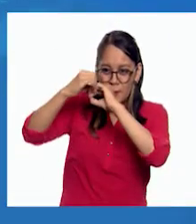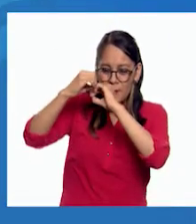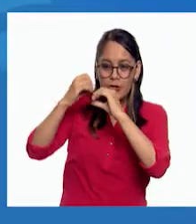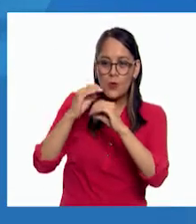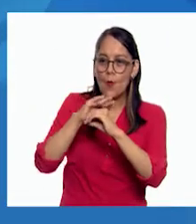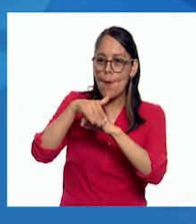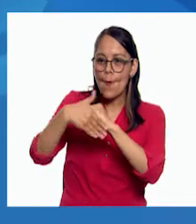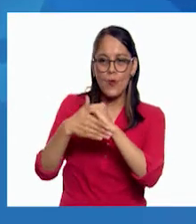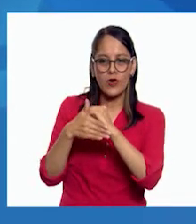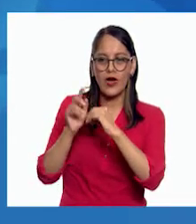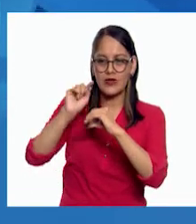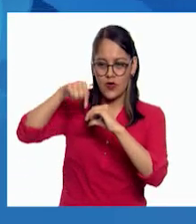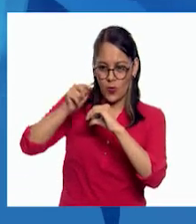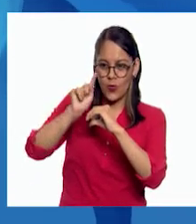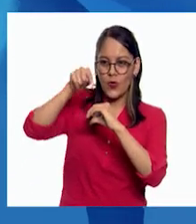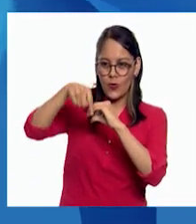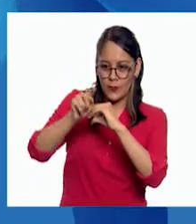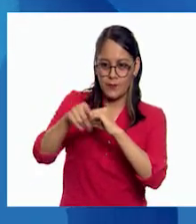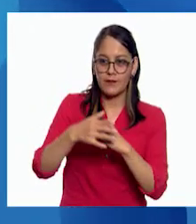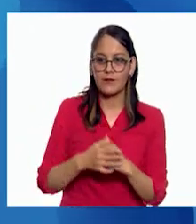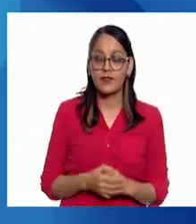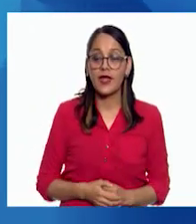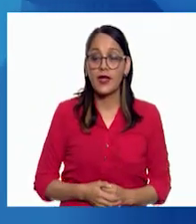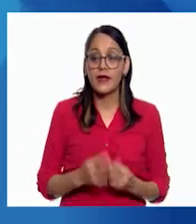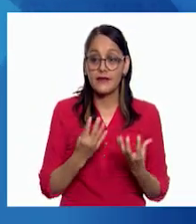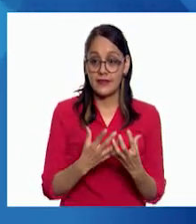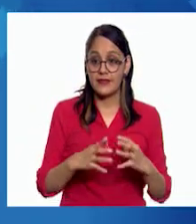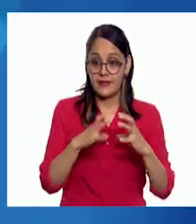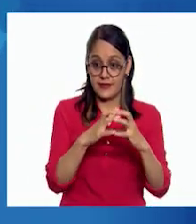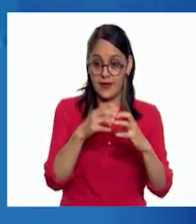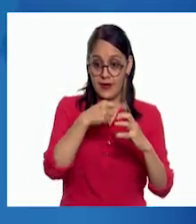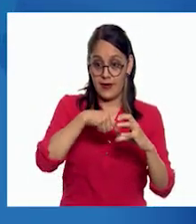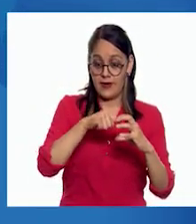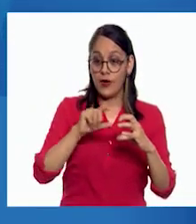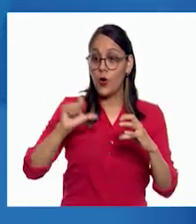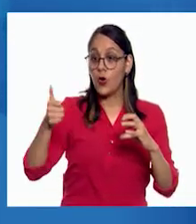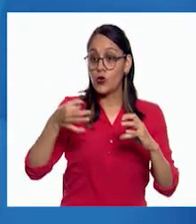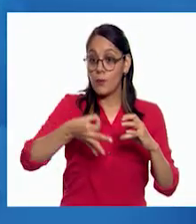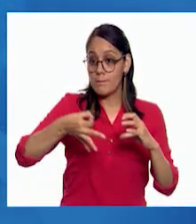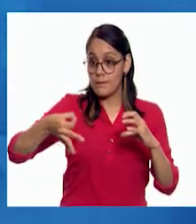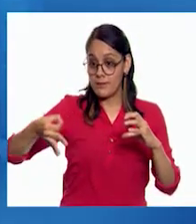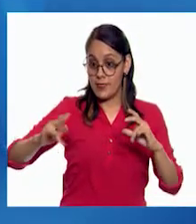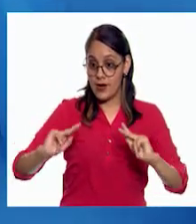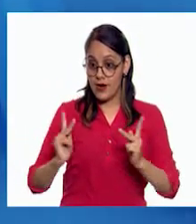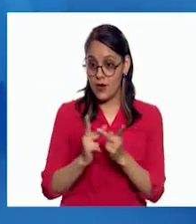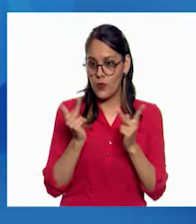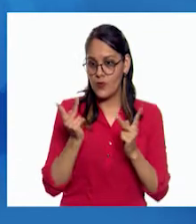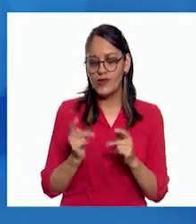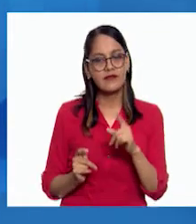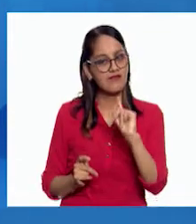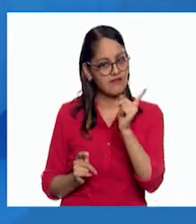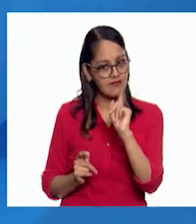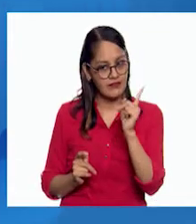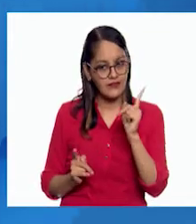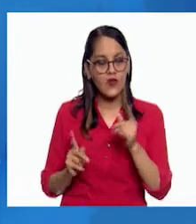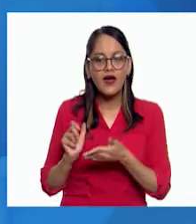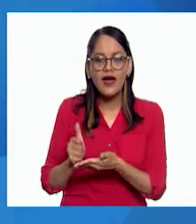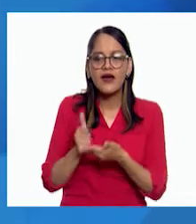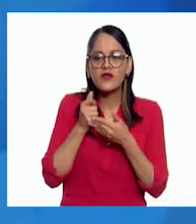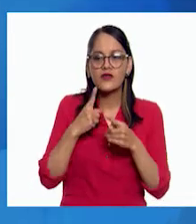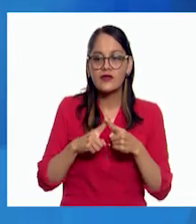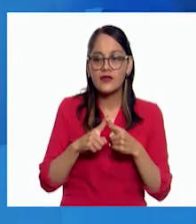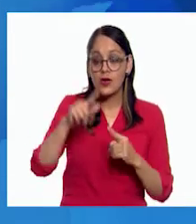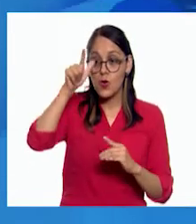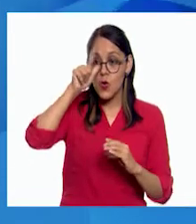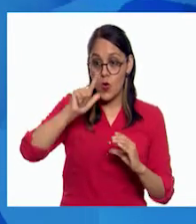Ningún planeta es como el nuestro y esto también se debe a la luna, que es lo que te mencionaba yo, que la